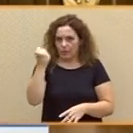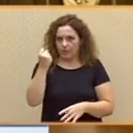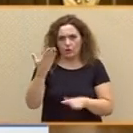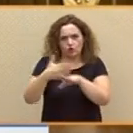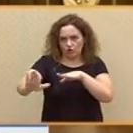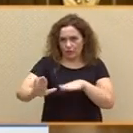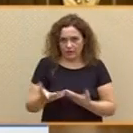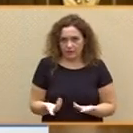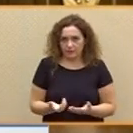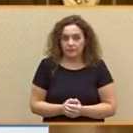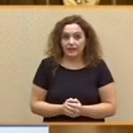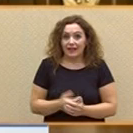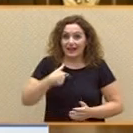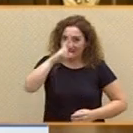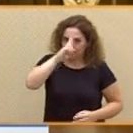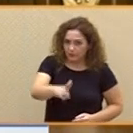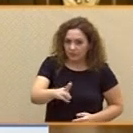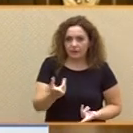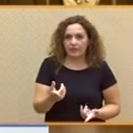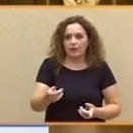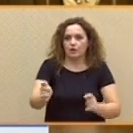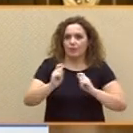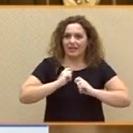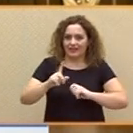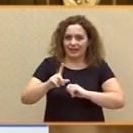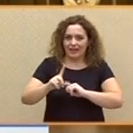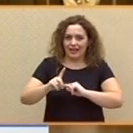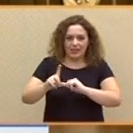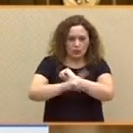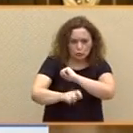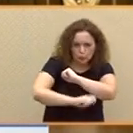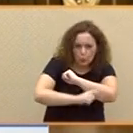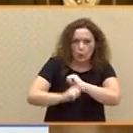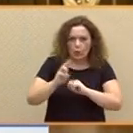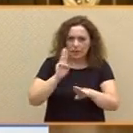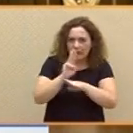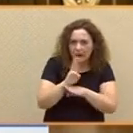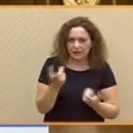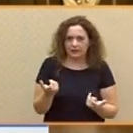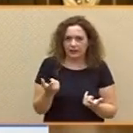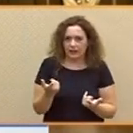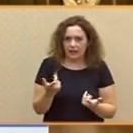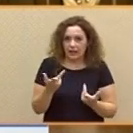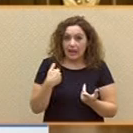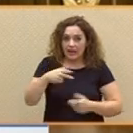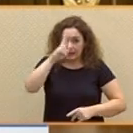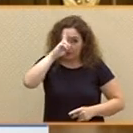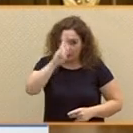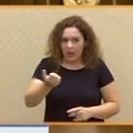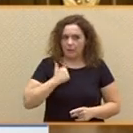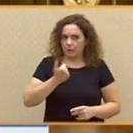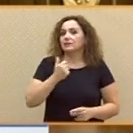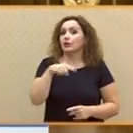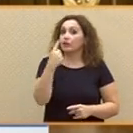La respetabilidad no la da hacer trucos en el Parlamento ni tragarse los sapos que imponen los ricos. La respetabilidad en política